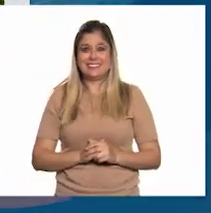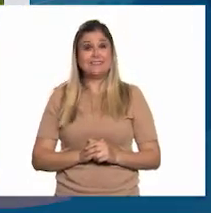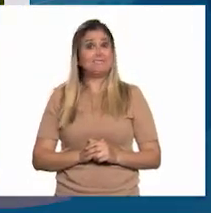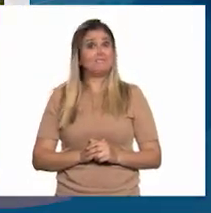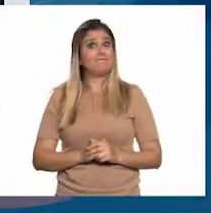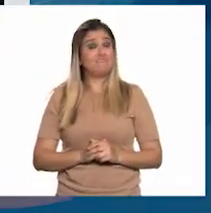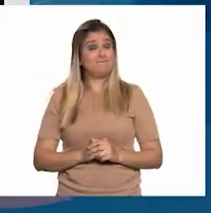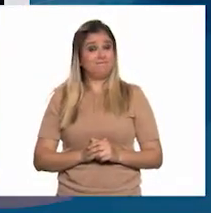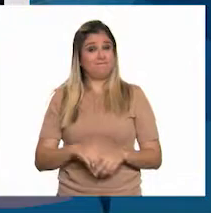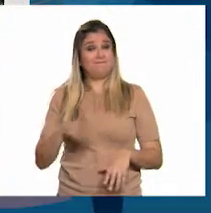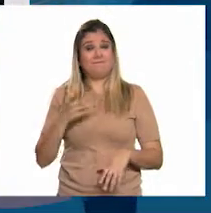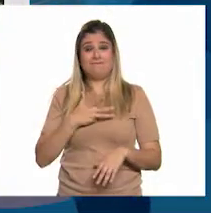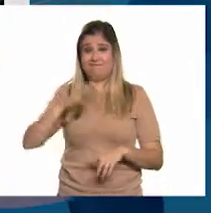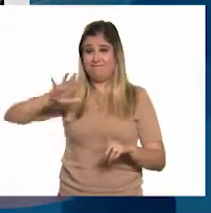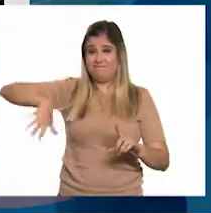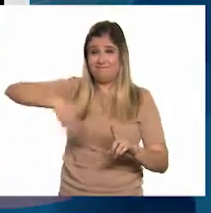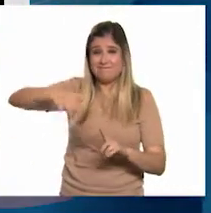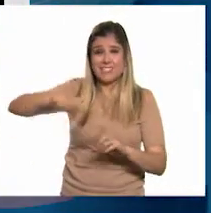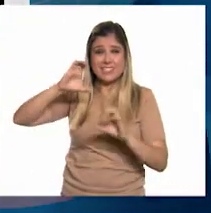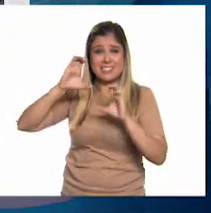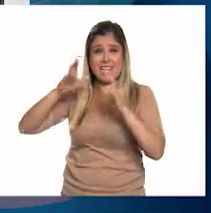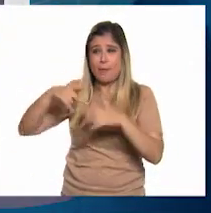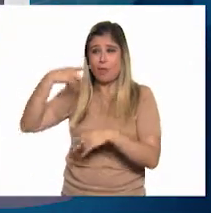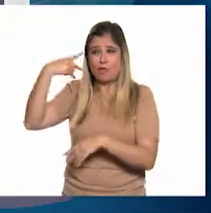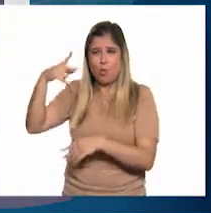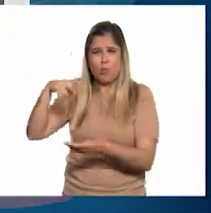Emprendimos la búsqueda de la Gema de Chiapas.